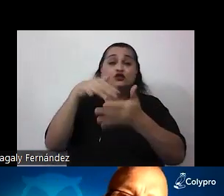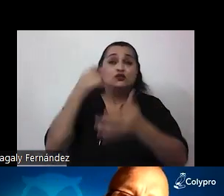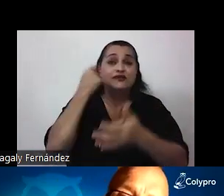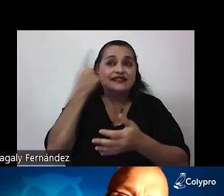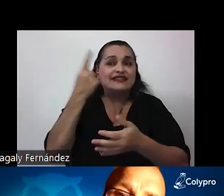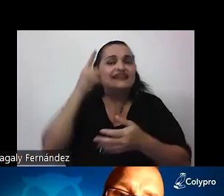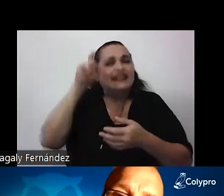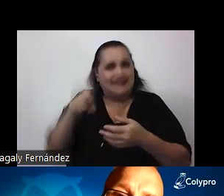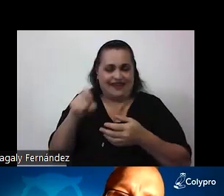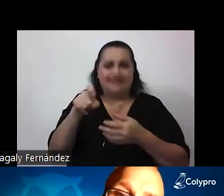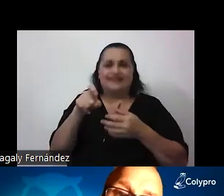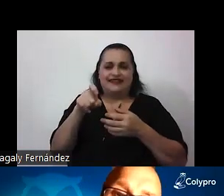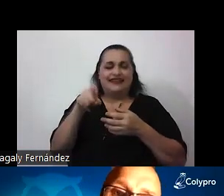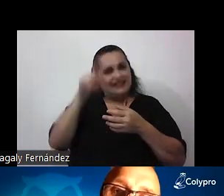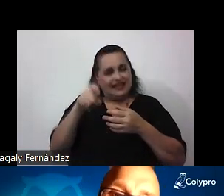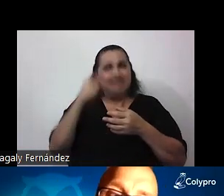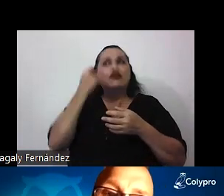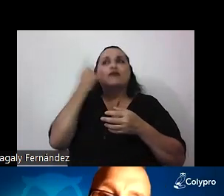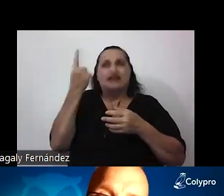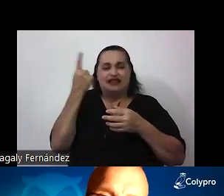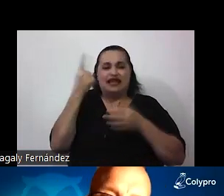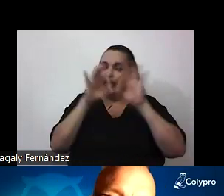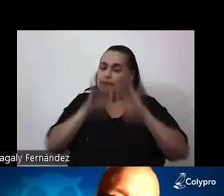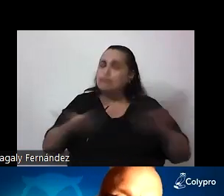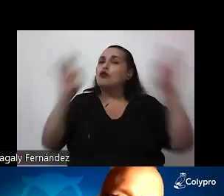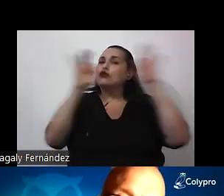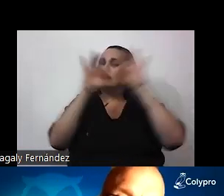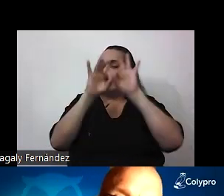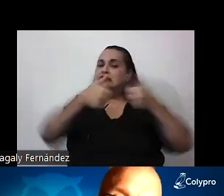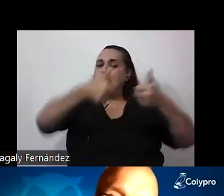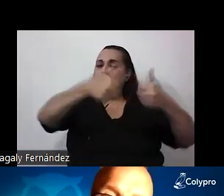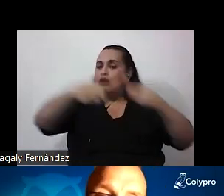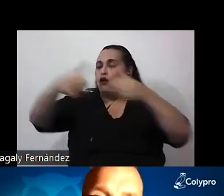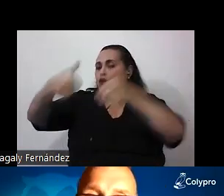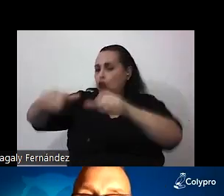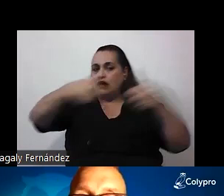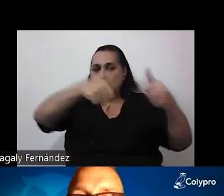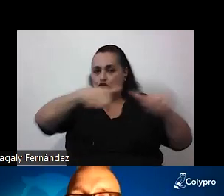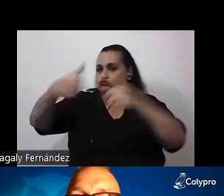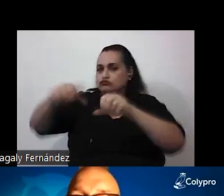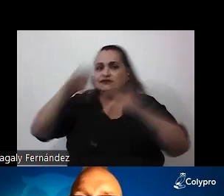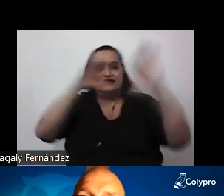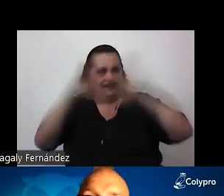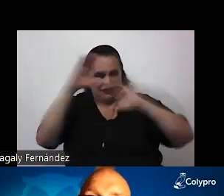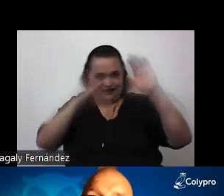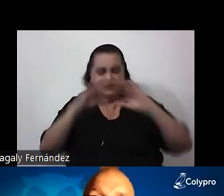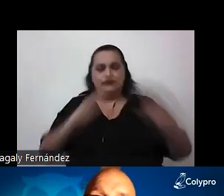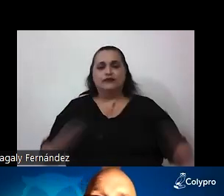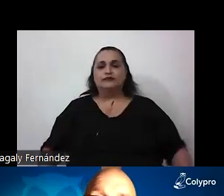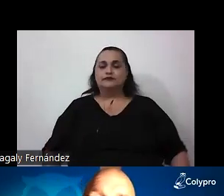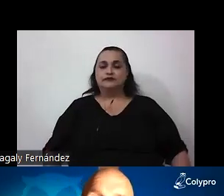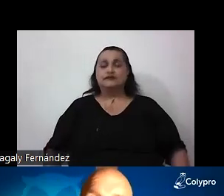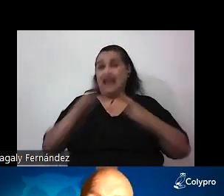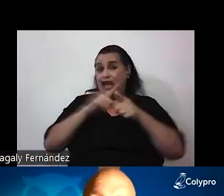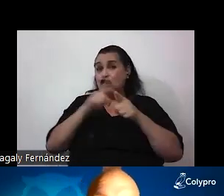tienen que comprenderlo tienen que comprender la importancia del consenso científico bien entonces